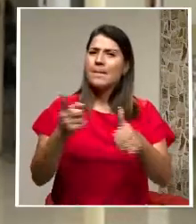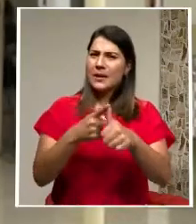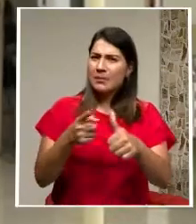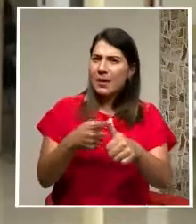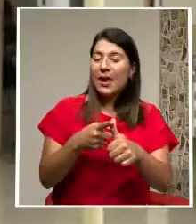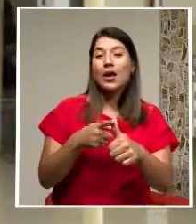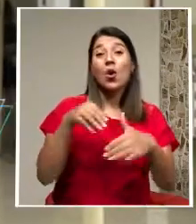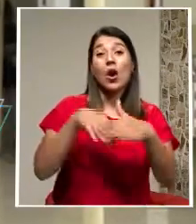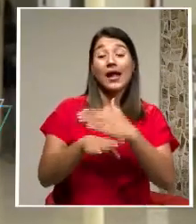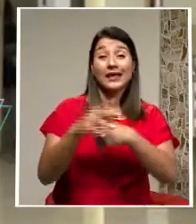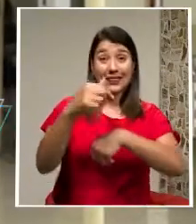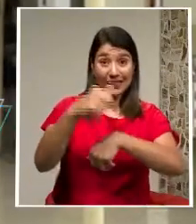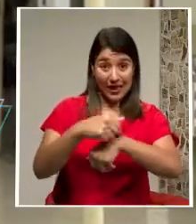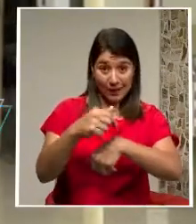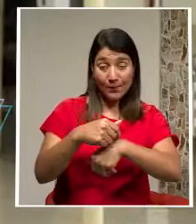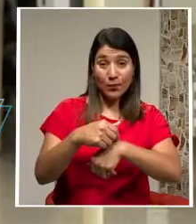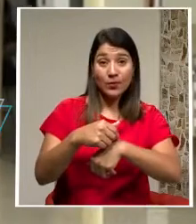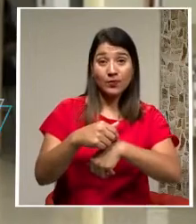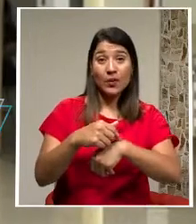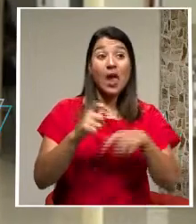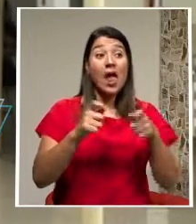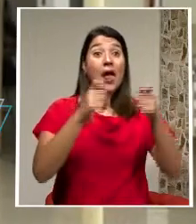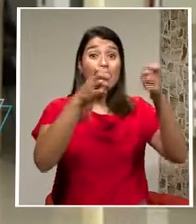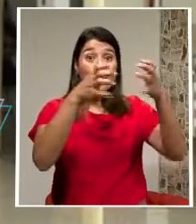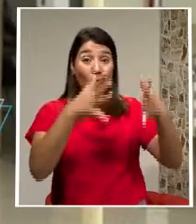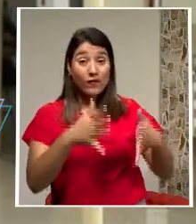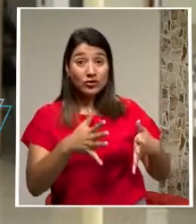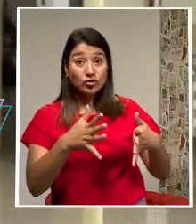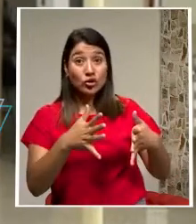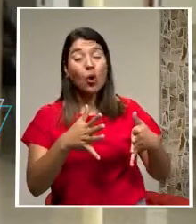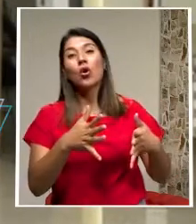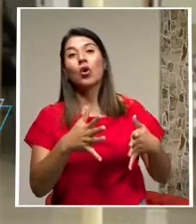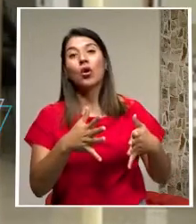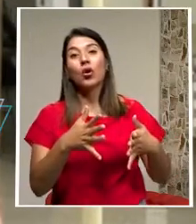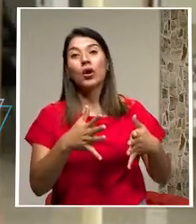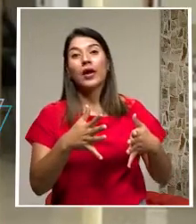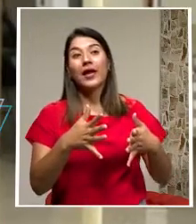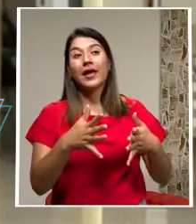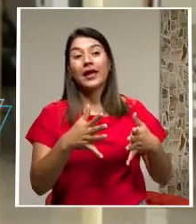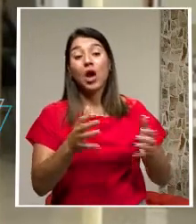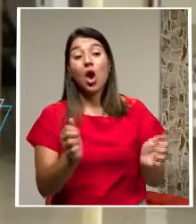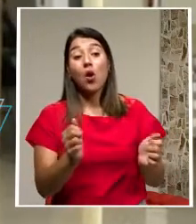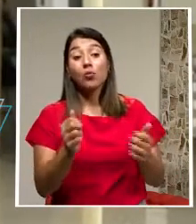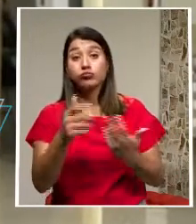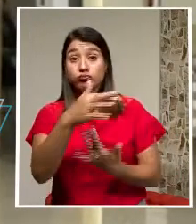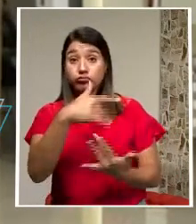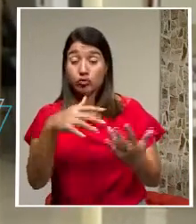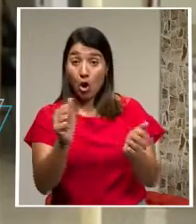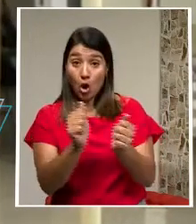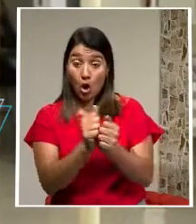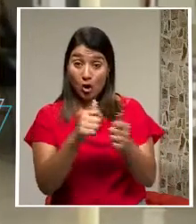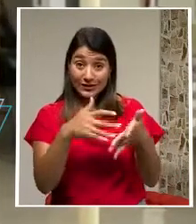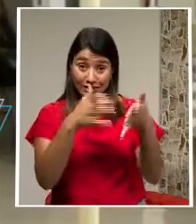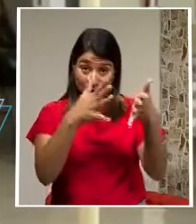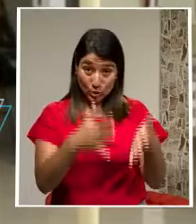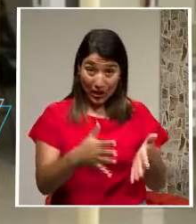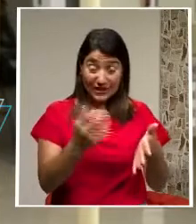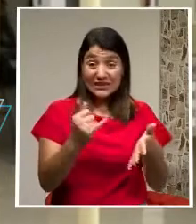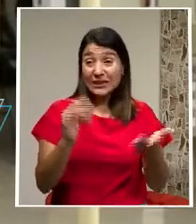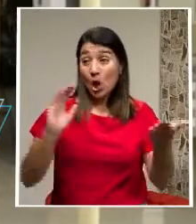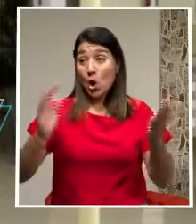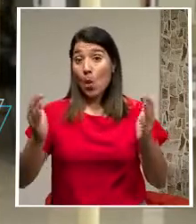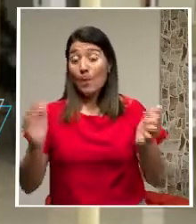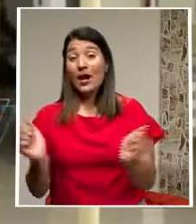El tiempo Que permanece El docente Con presencialidad Si uno lo compara Con el tiempo De virtualidades Es